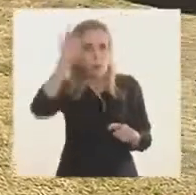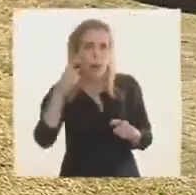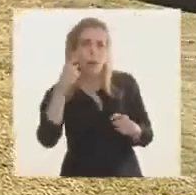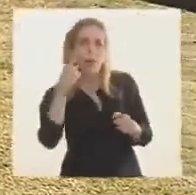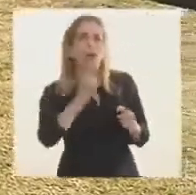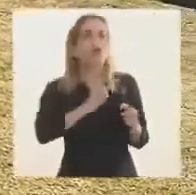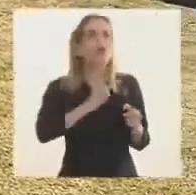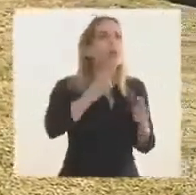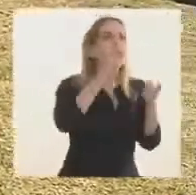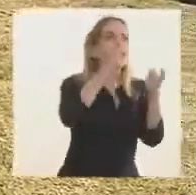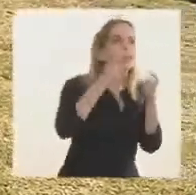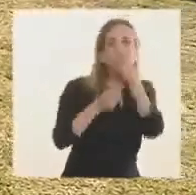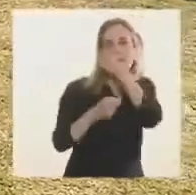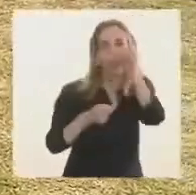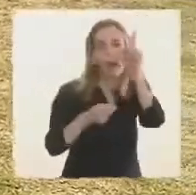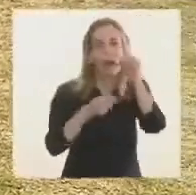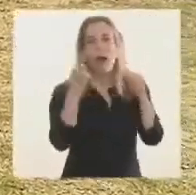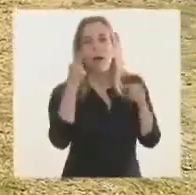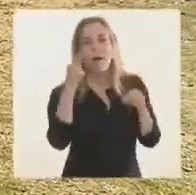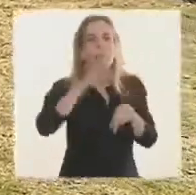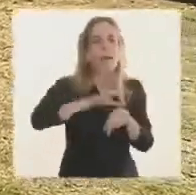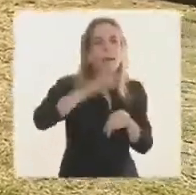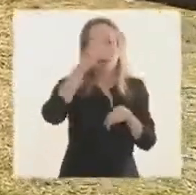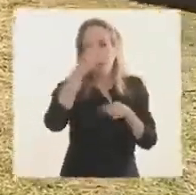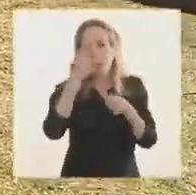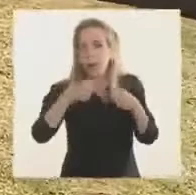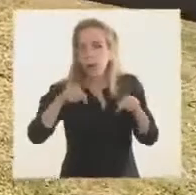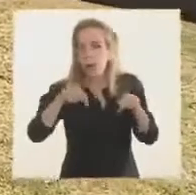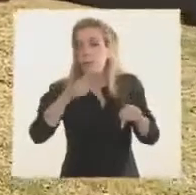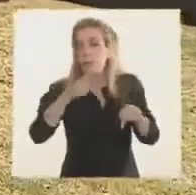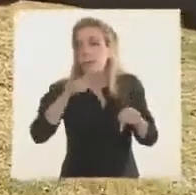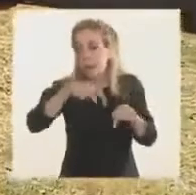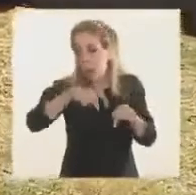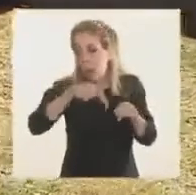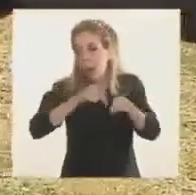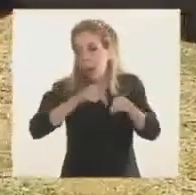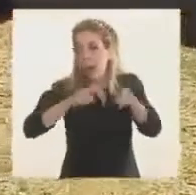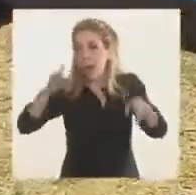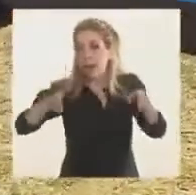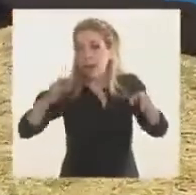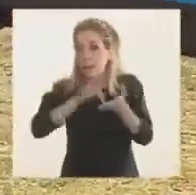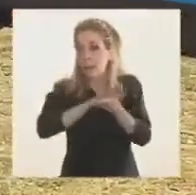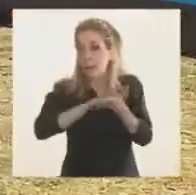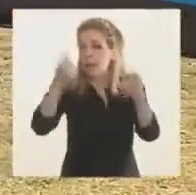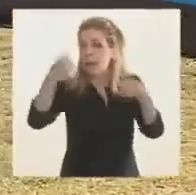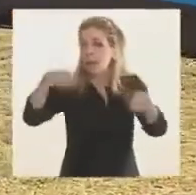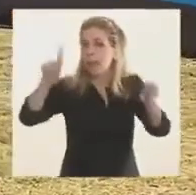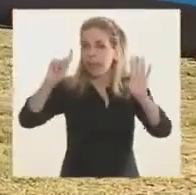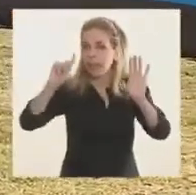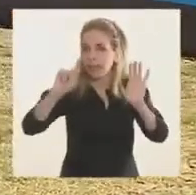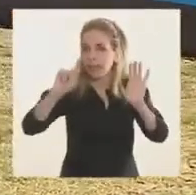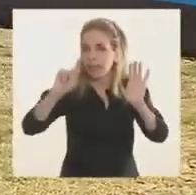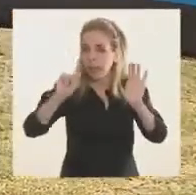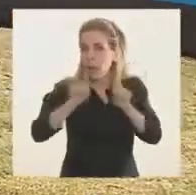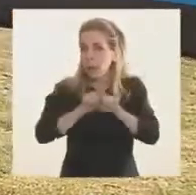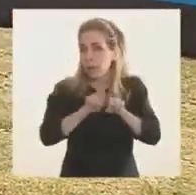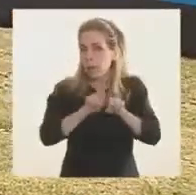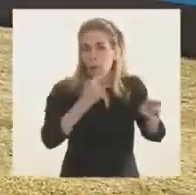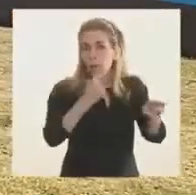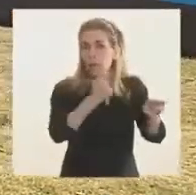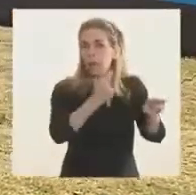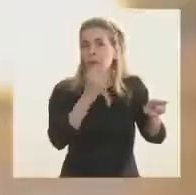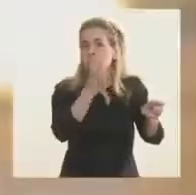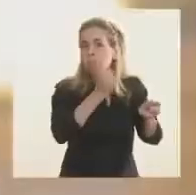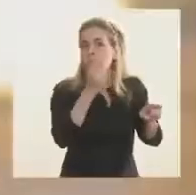necesita. En una palabra, claramente creo que estamos entrando en una etapa distinta, en una cosa que, como bien decía el Intendente,